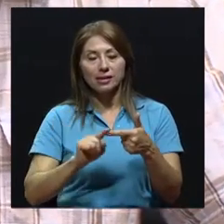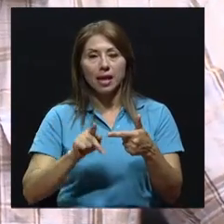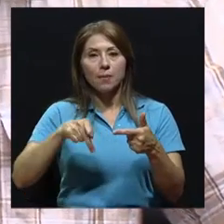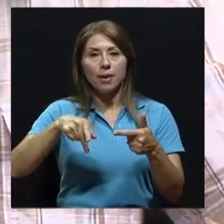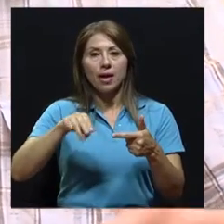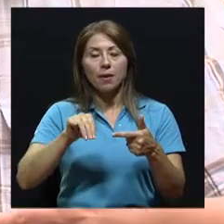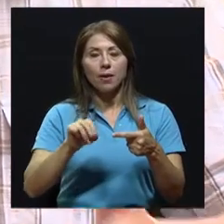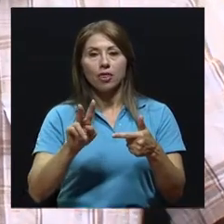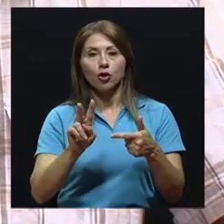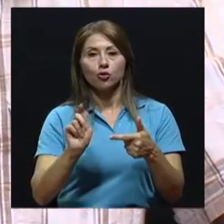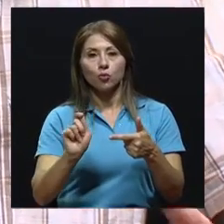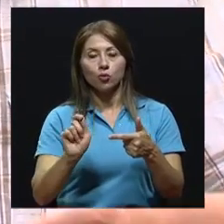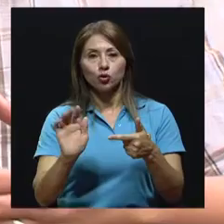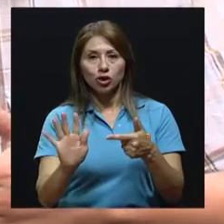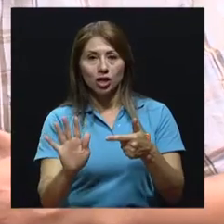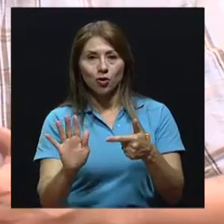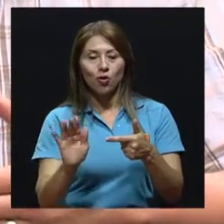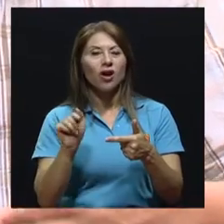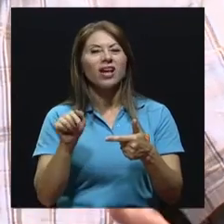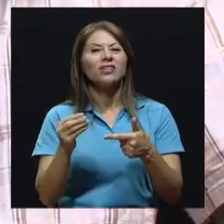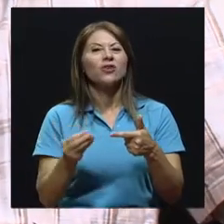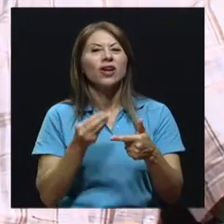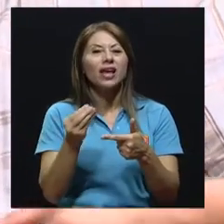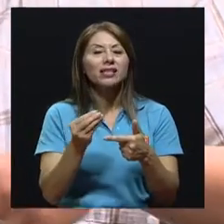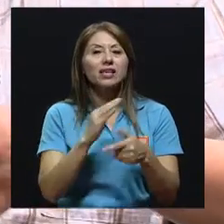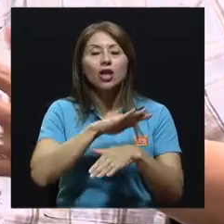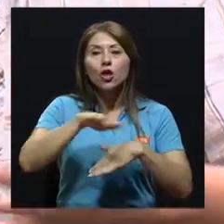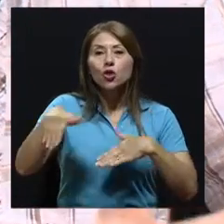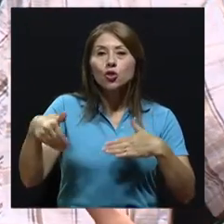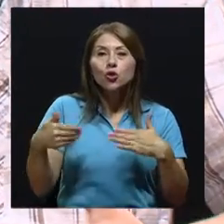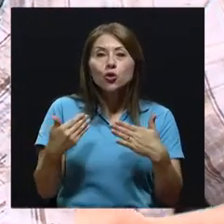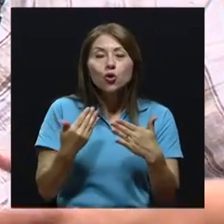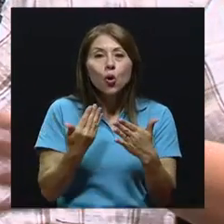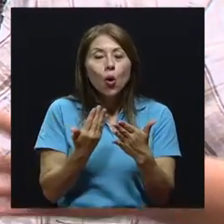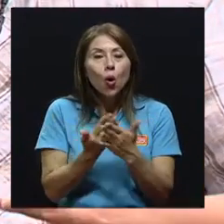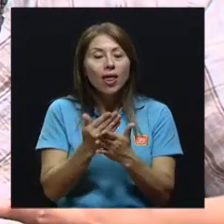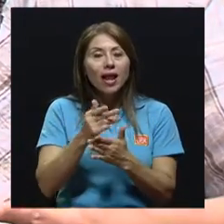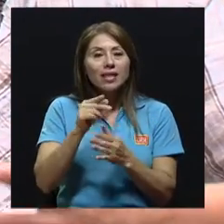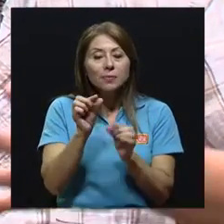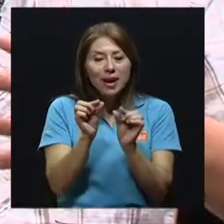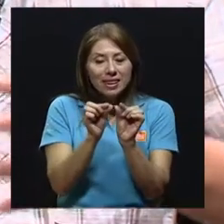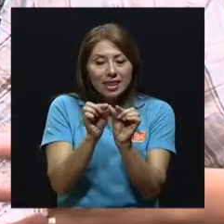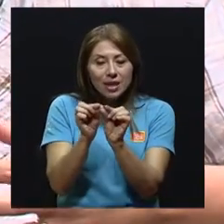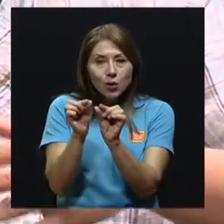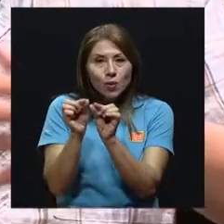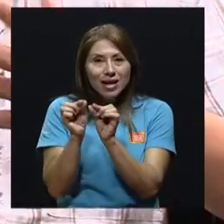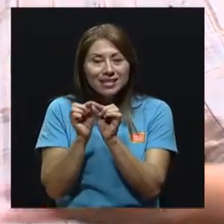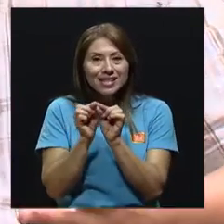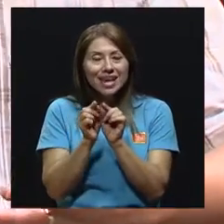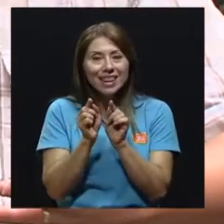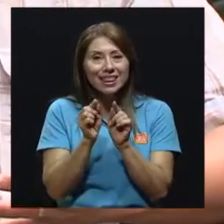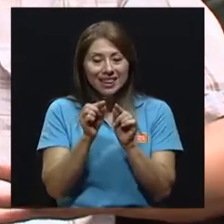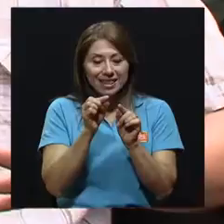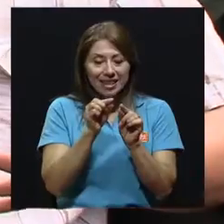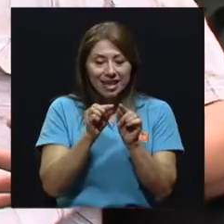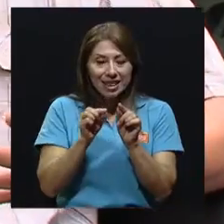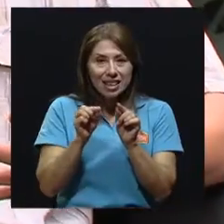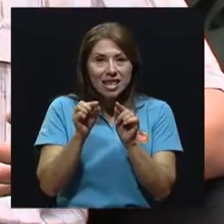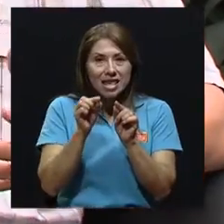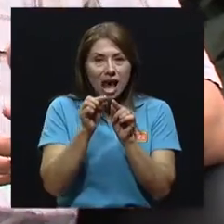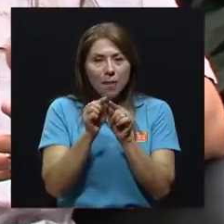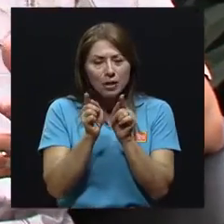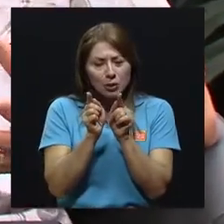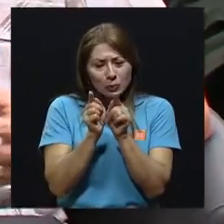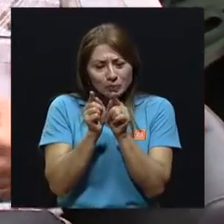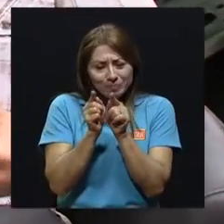PM2.5. ¿A qué me refiero con eso? Me refiero a todas las partículas que tienen diámetros menores a 10 micras. Son